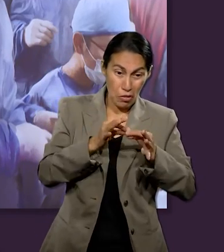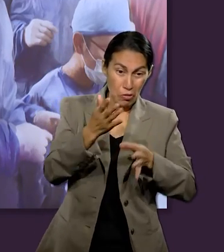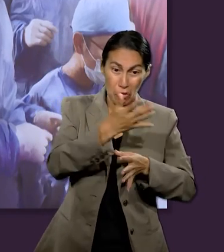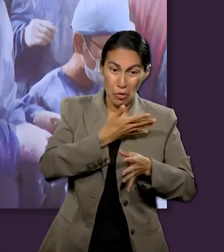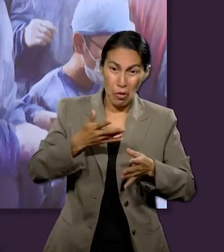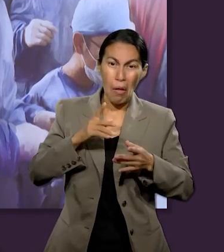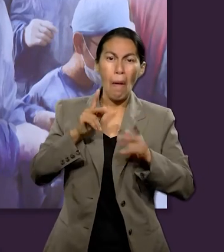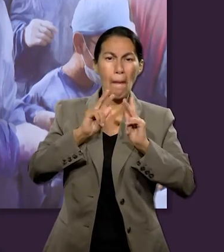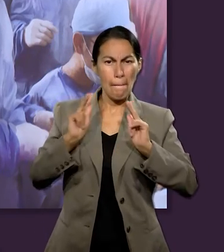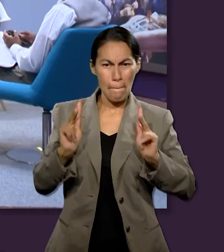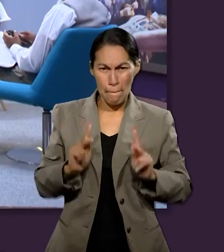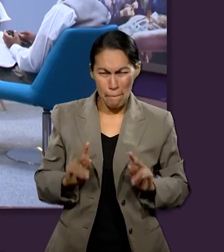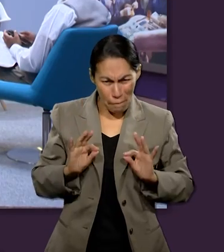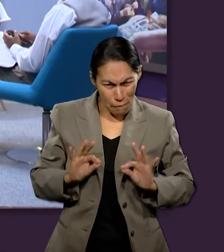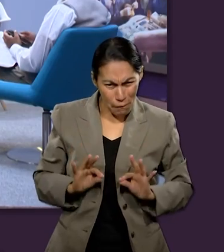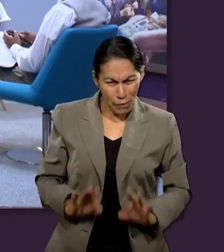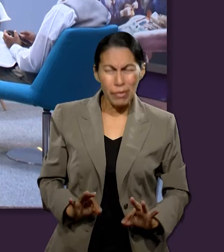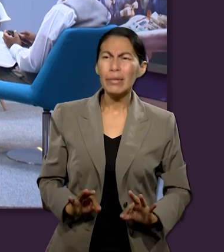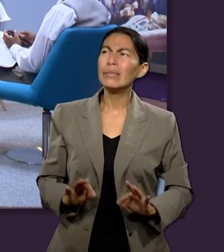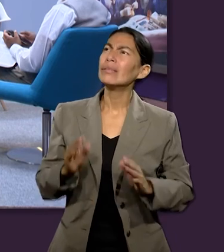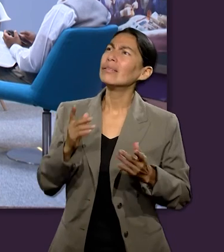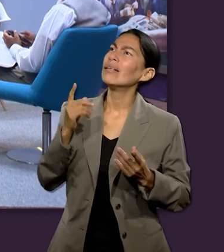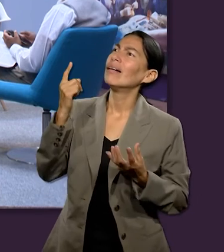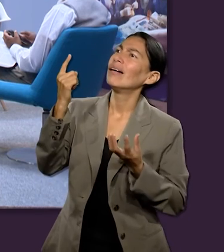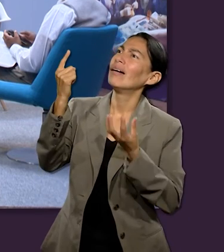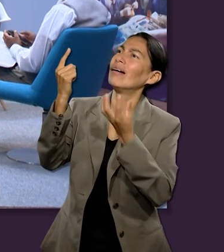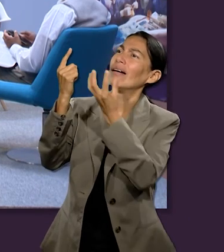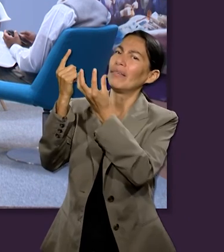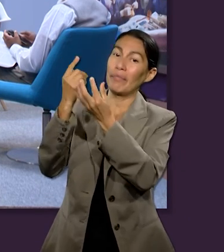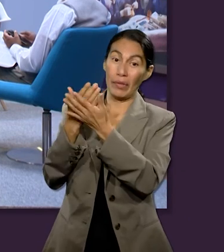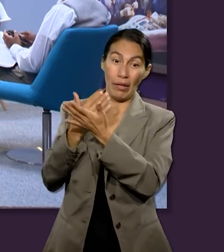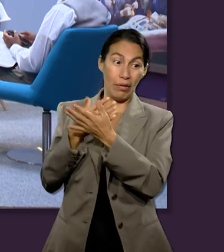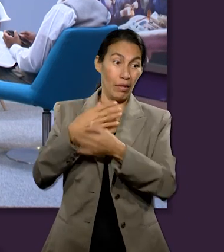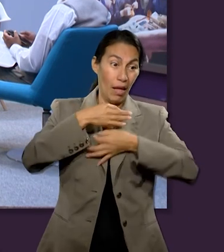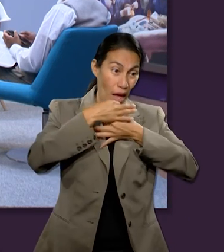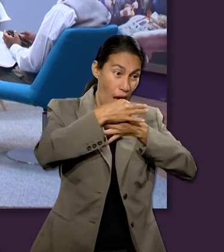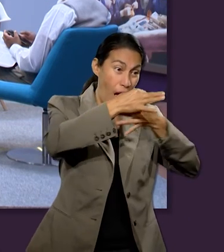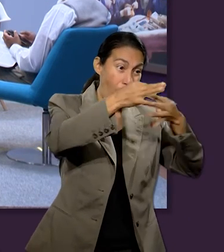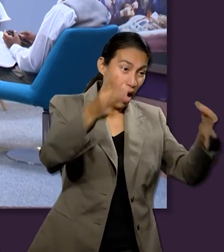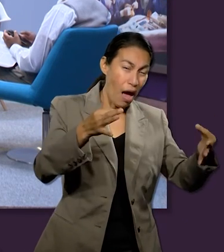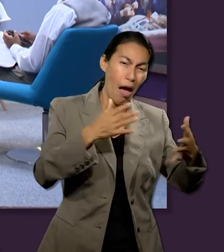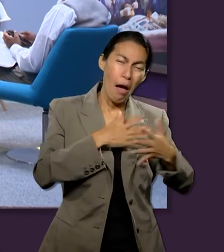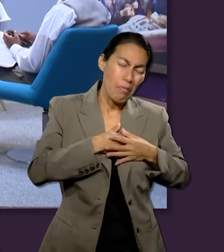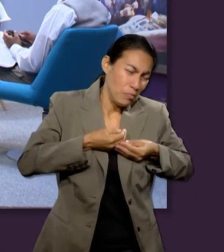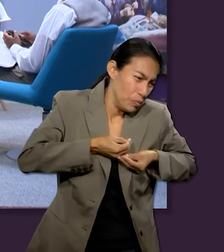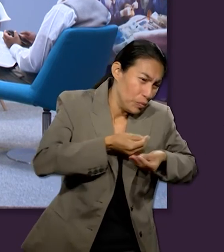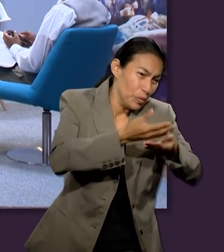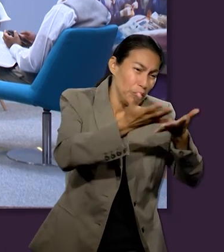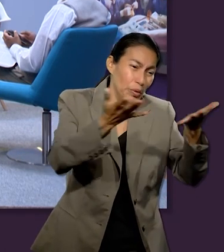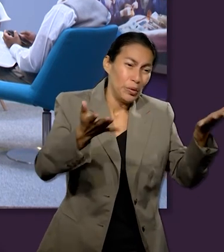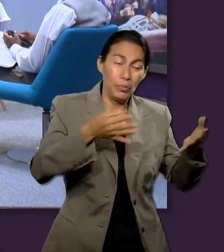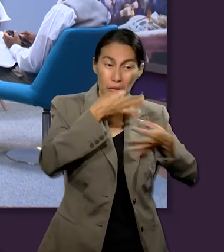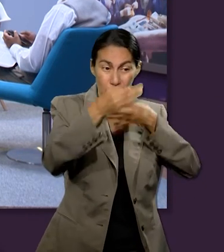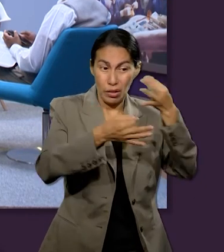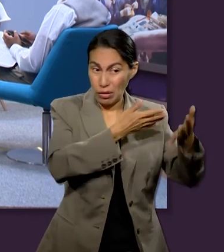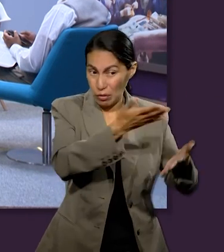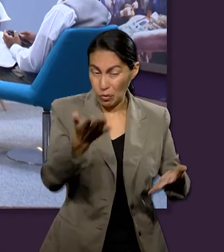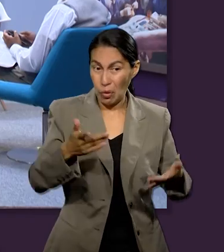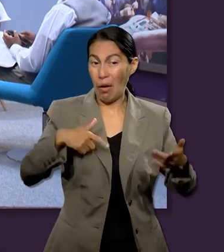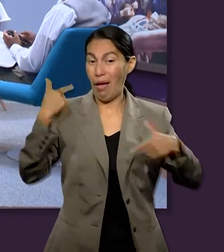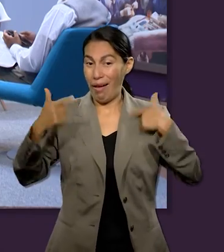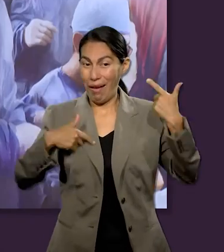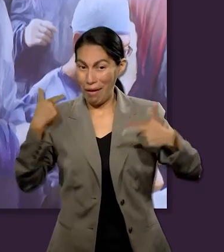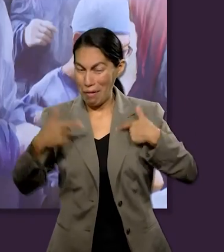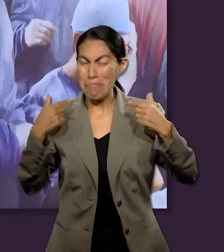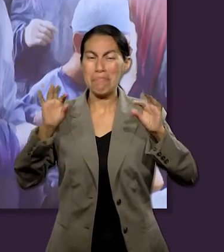preparados para salir a su encuentro en paz que resolvamos hacer todo lo que podamos hacer para impartir luz a los que nos